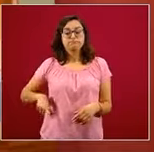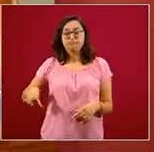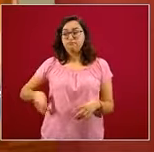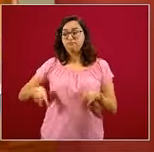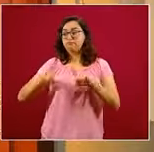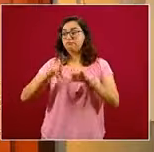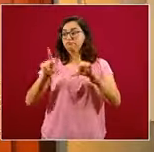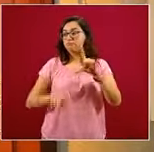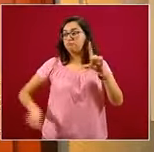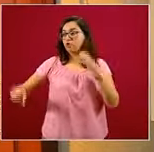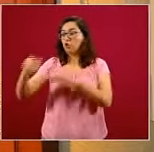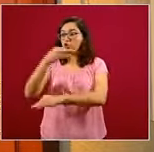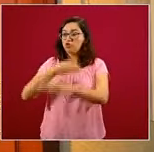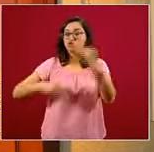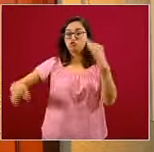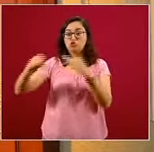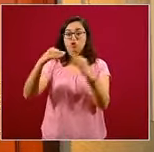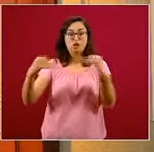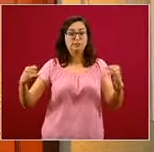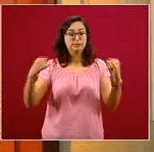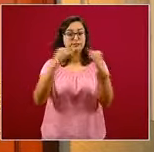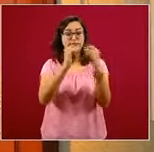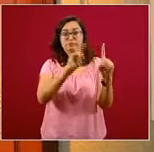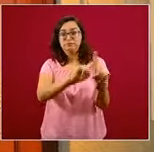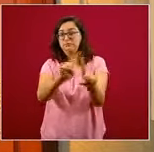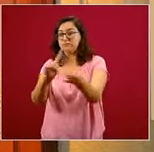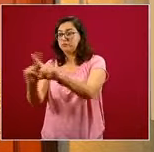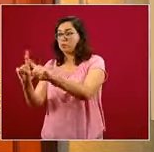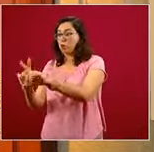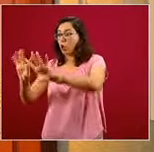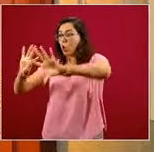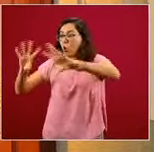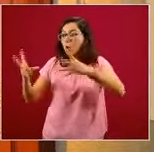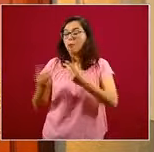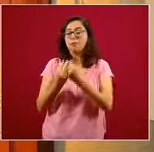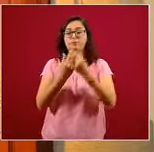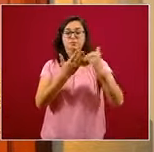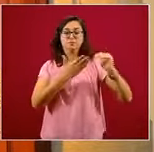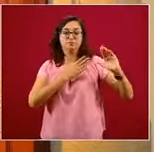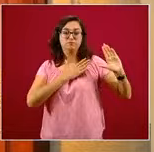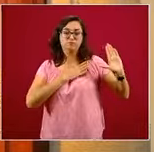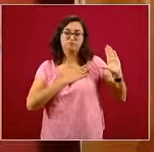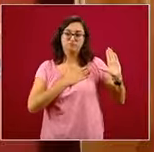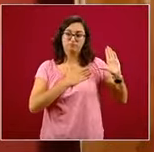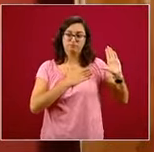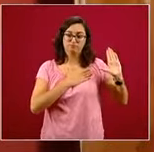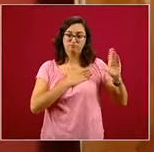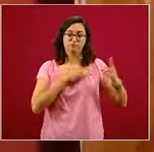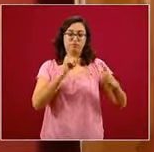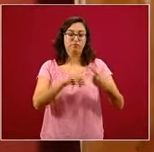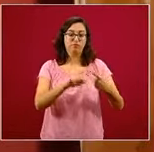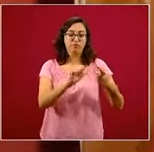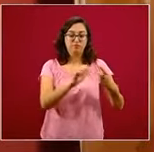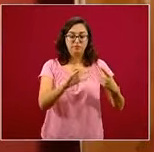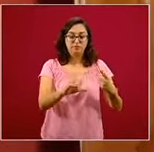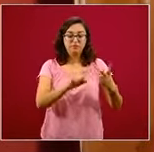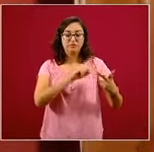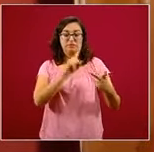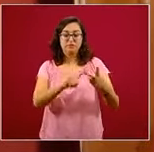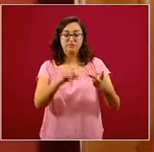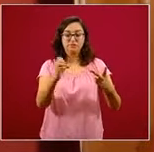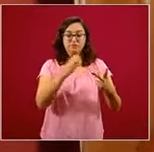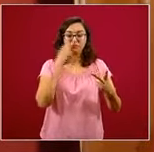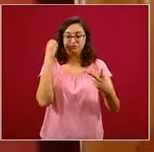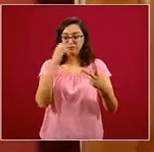gobierno, es un compromiso de Estado, es un compromiso de la sociedad civil, de la academia, de los medios de